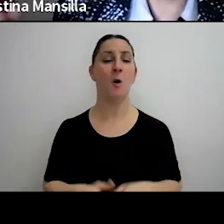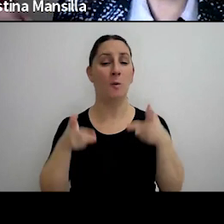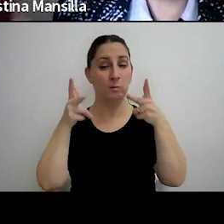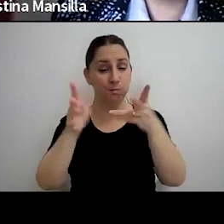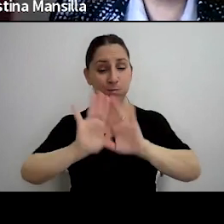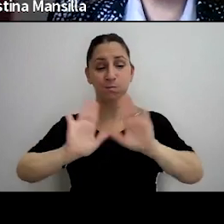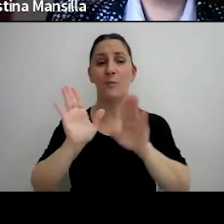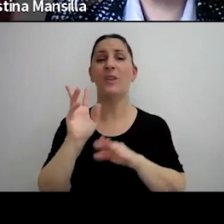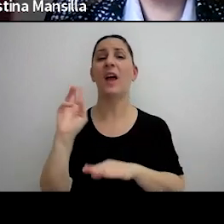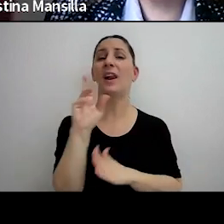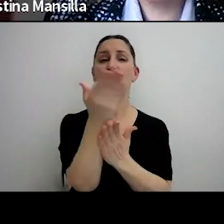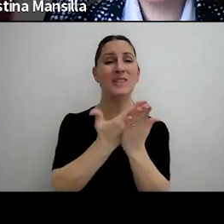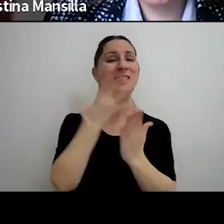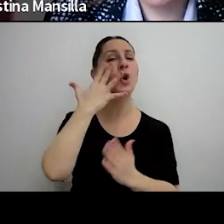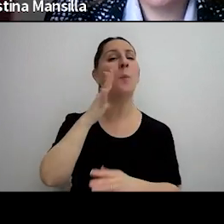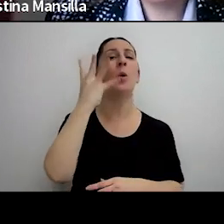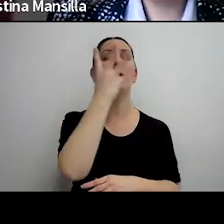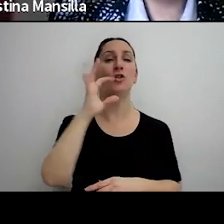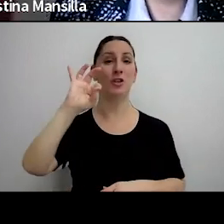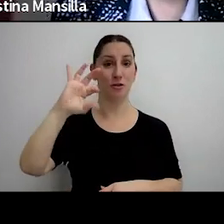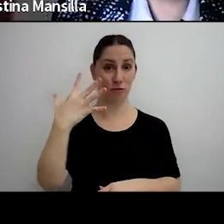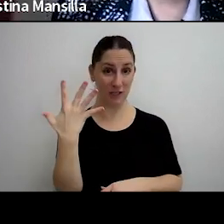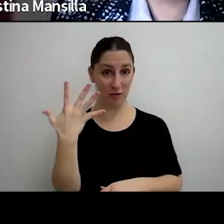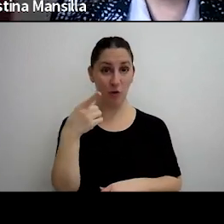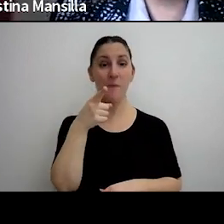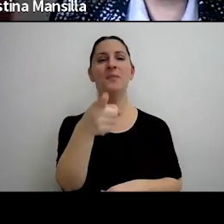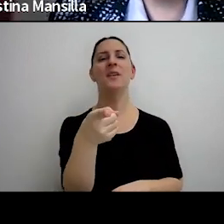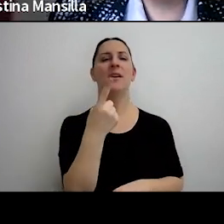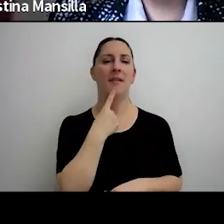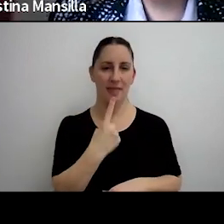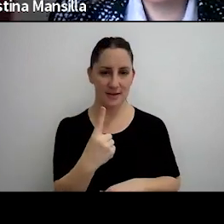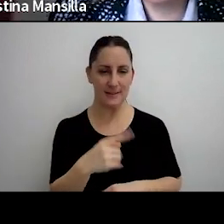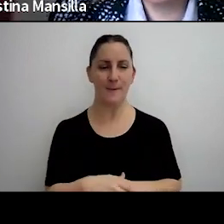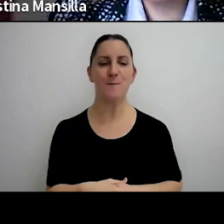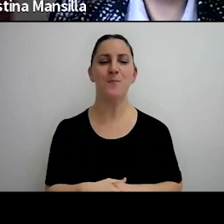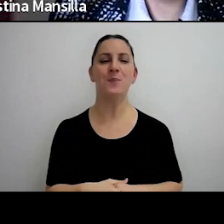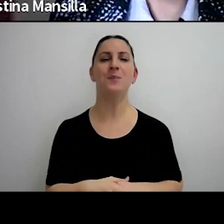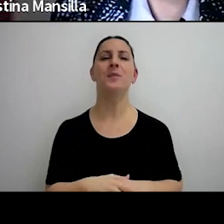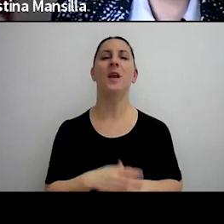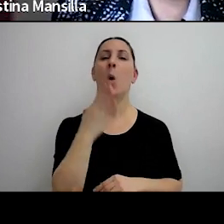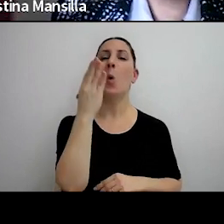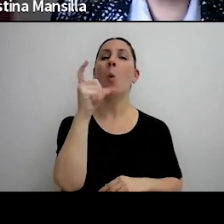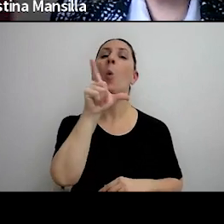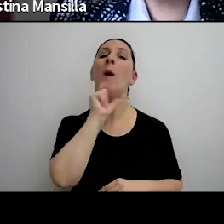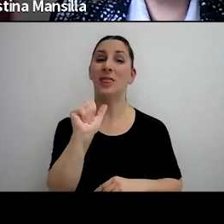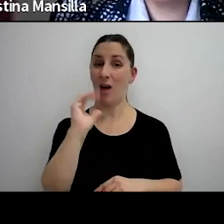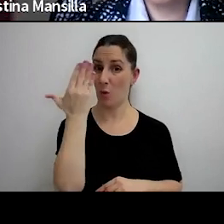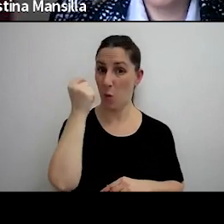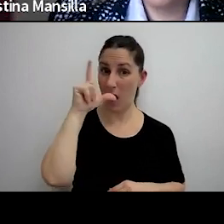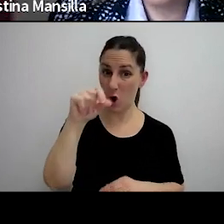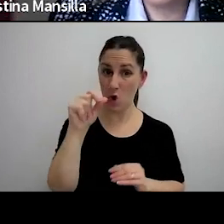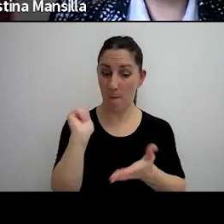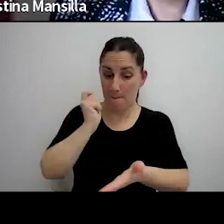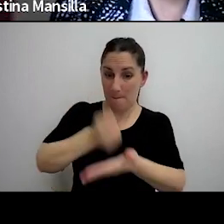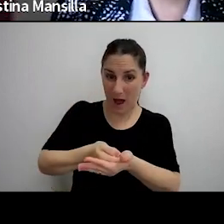esta resolución 5.405 establece que la cuenta bancaria, desde donde se toma ese